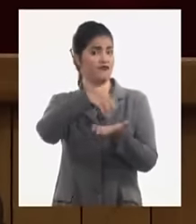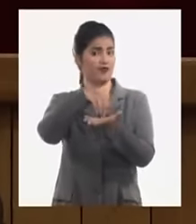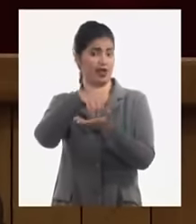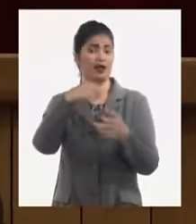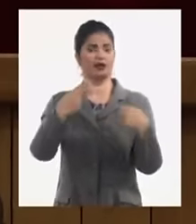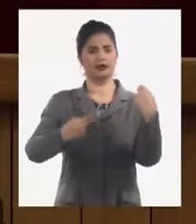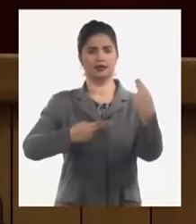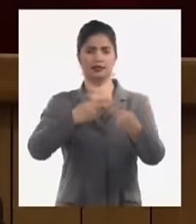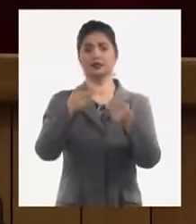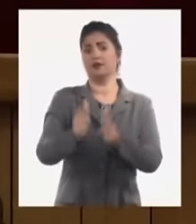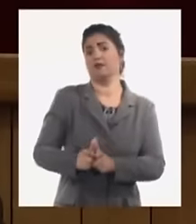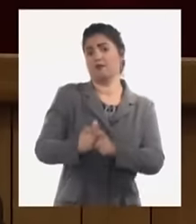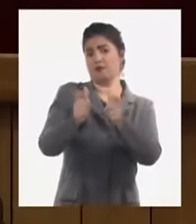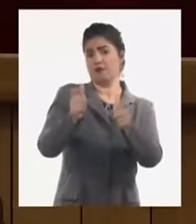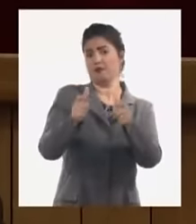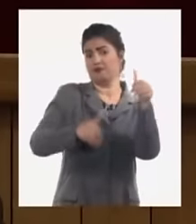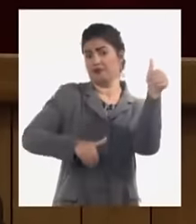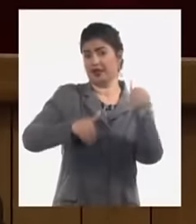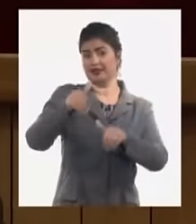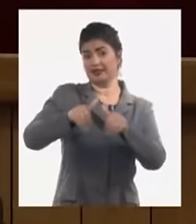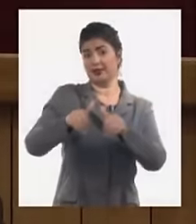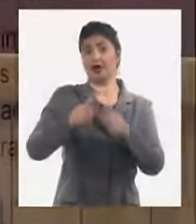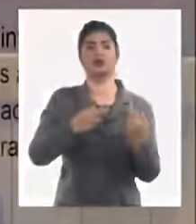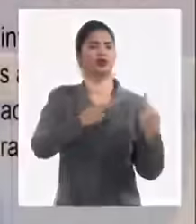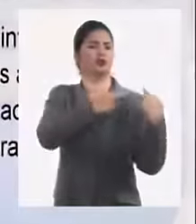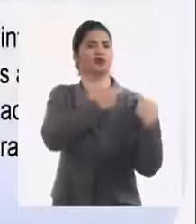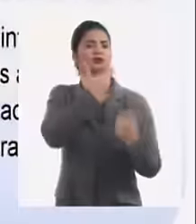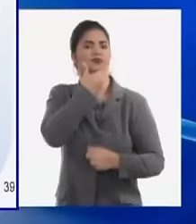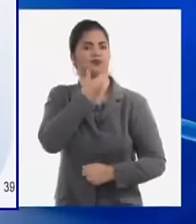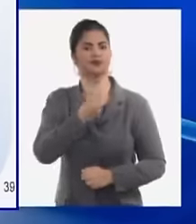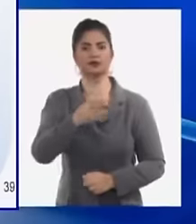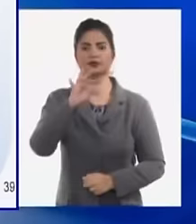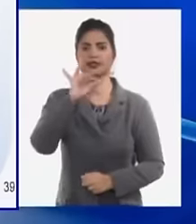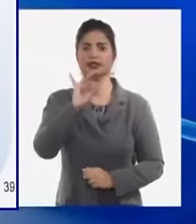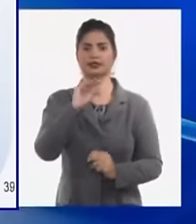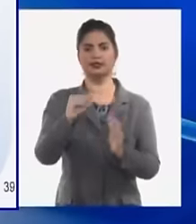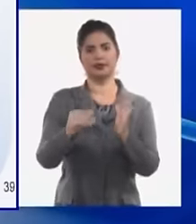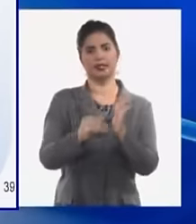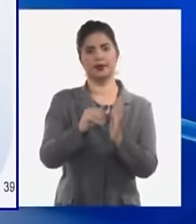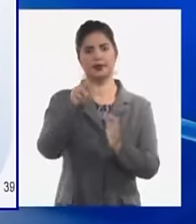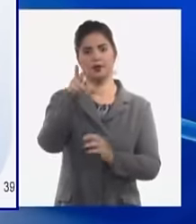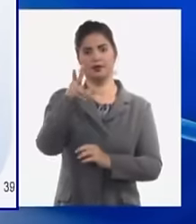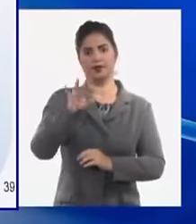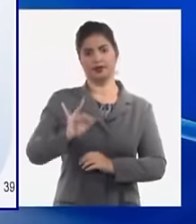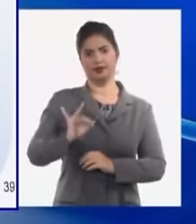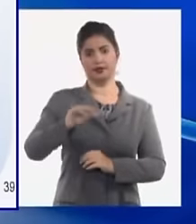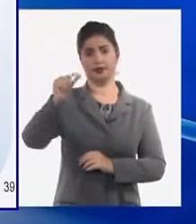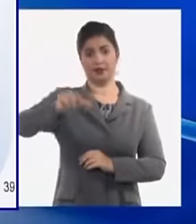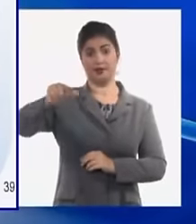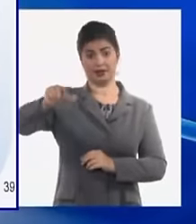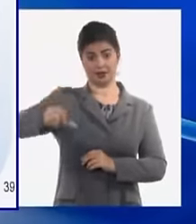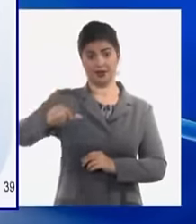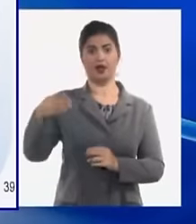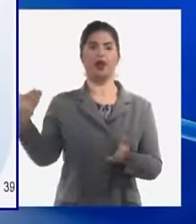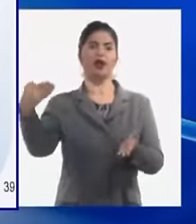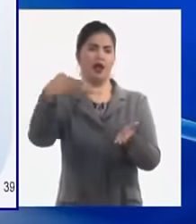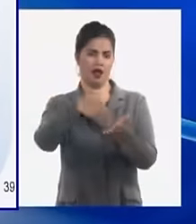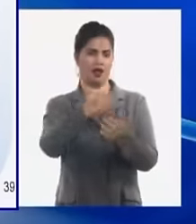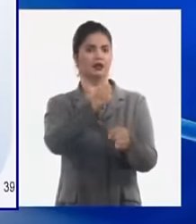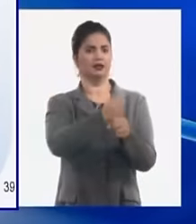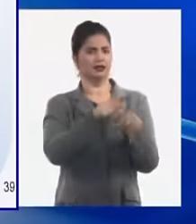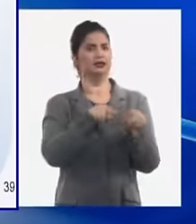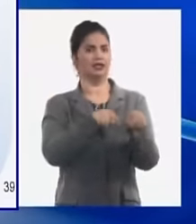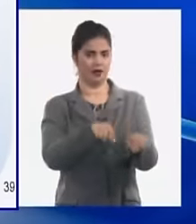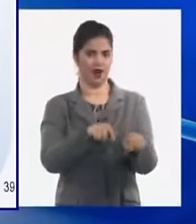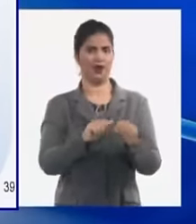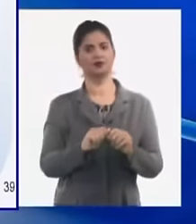mayoritariamente jóvenes 7.027 personas concertaron un empleo concreto que son